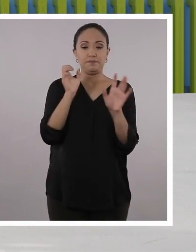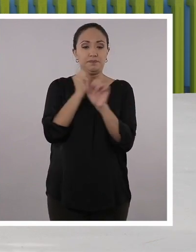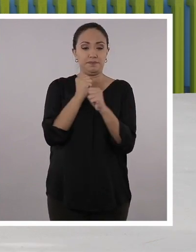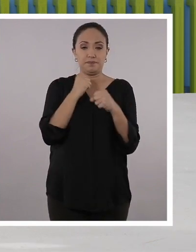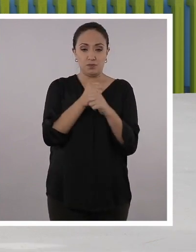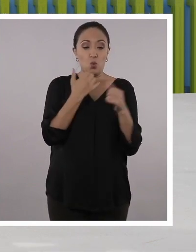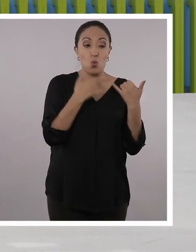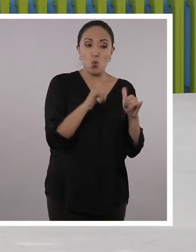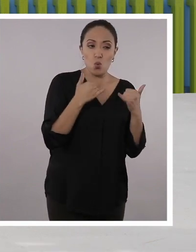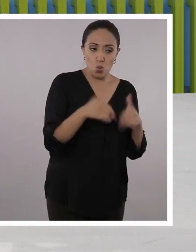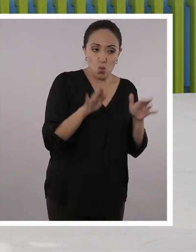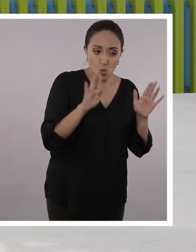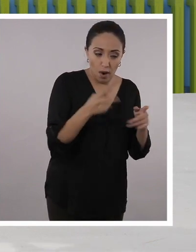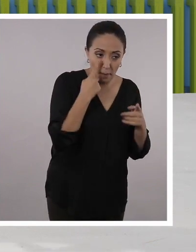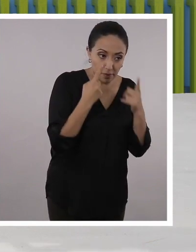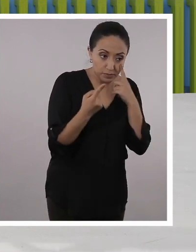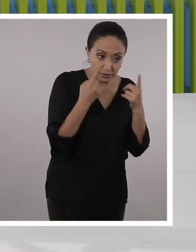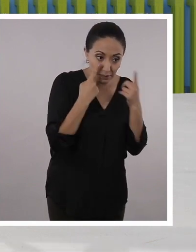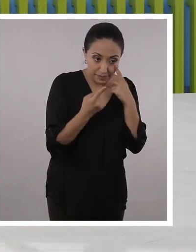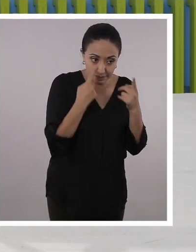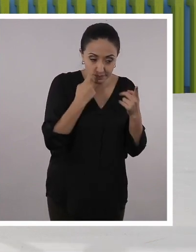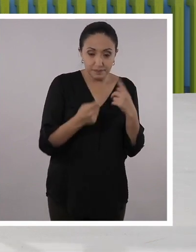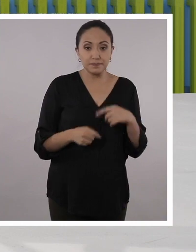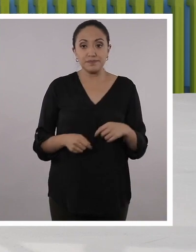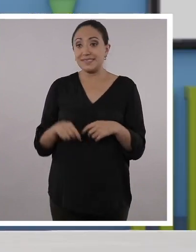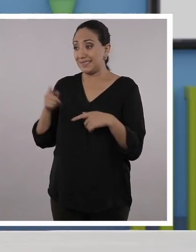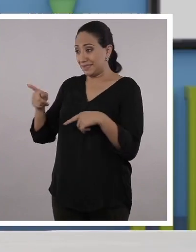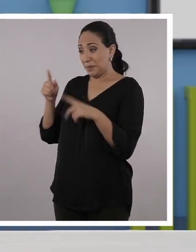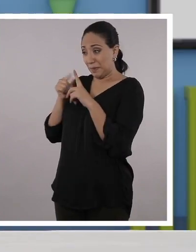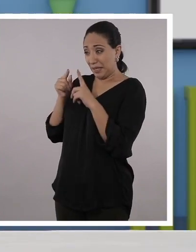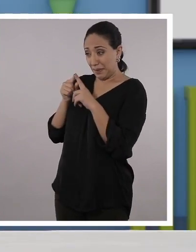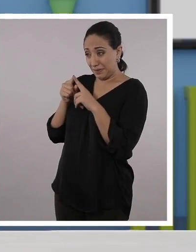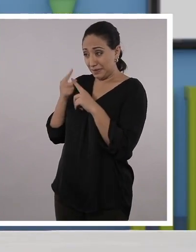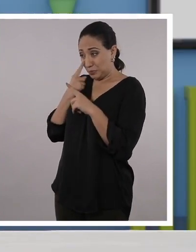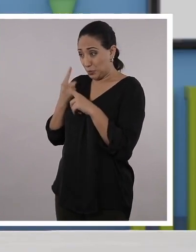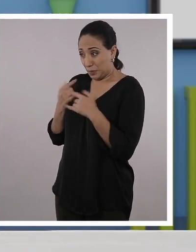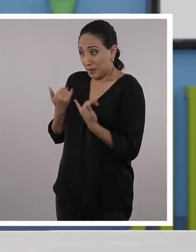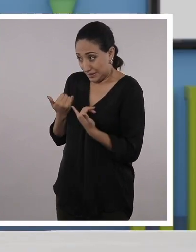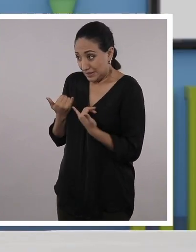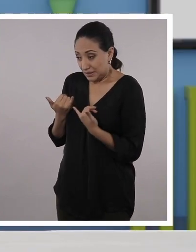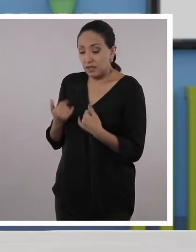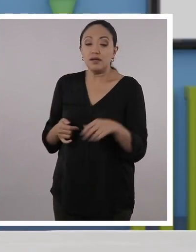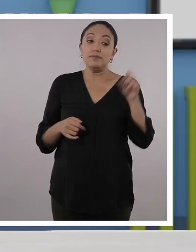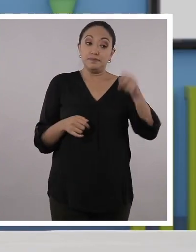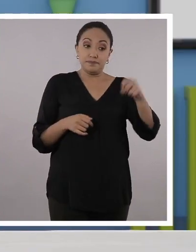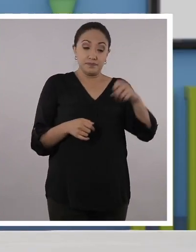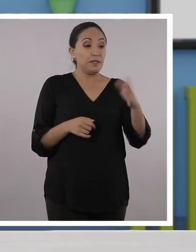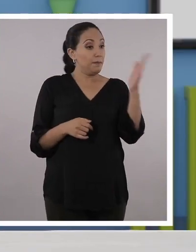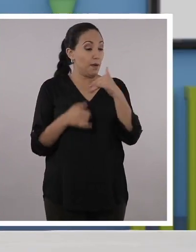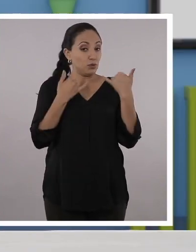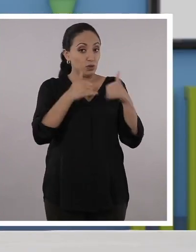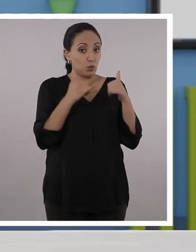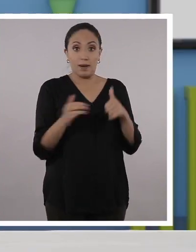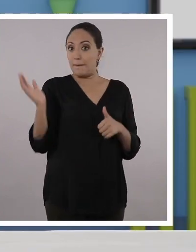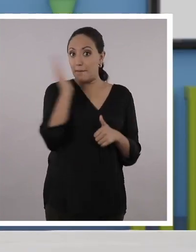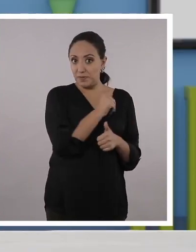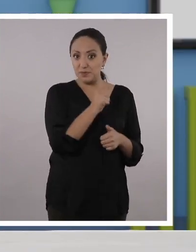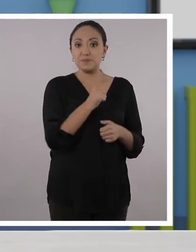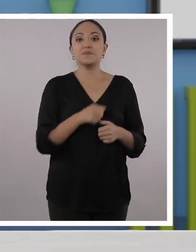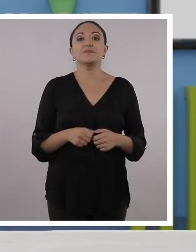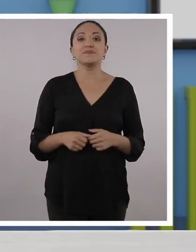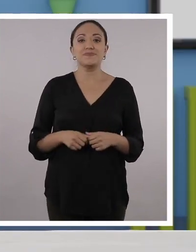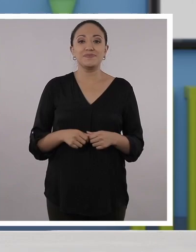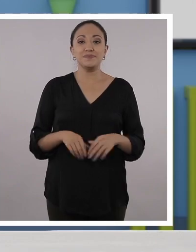Van a poner a prueba el tema de palabras graves, agudas y distrújulas. Claro que sí, Santi. Vamos a jugar. Vamos,